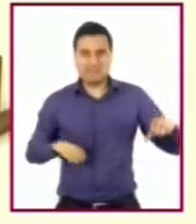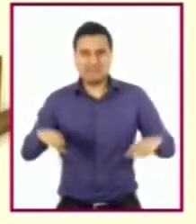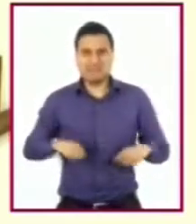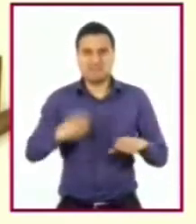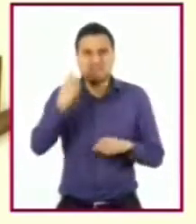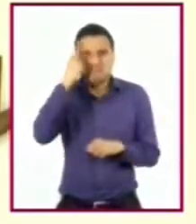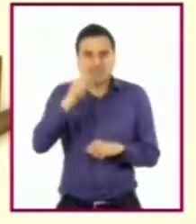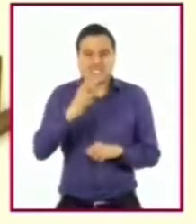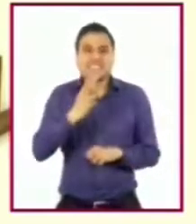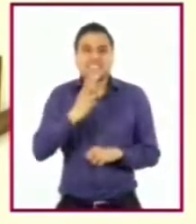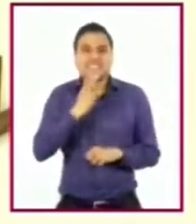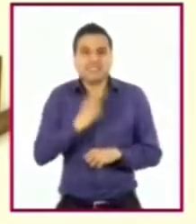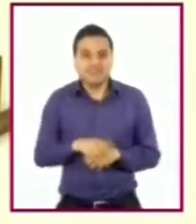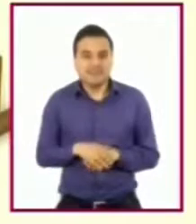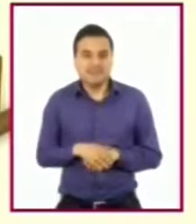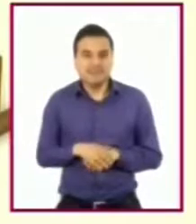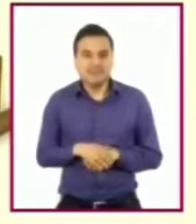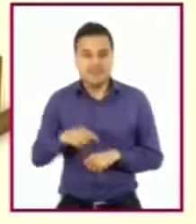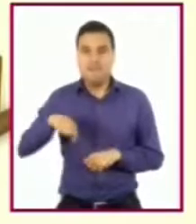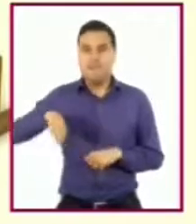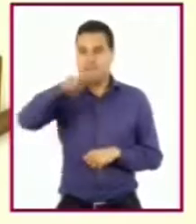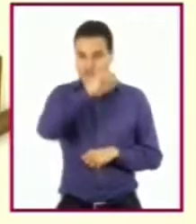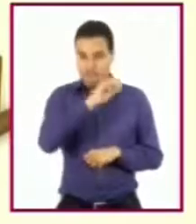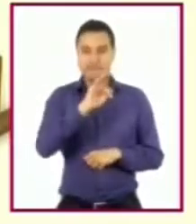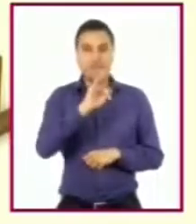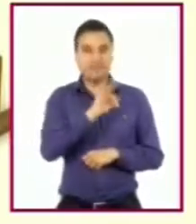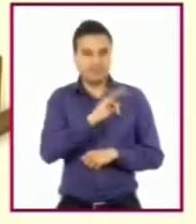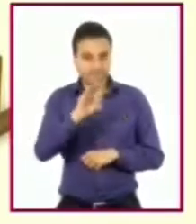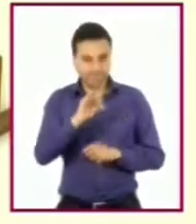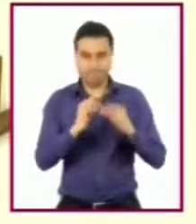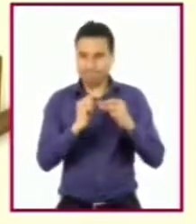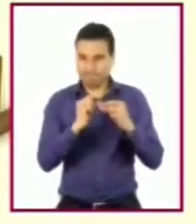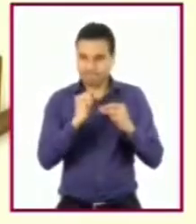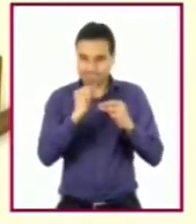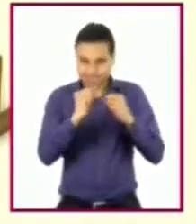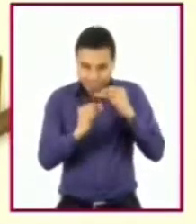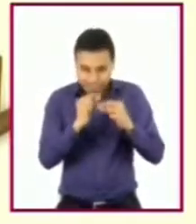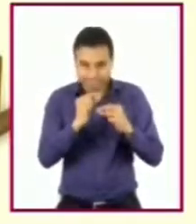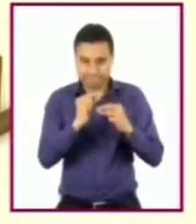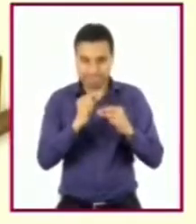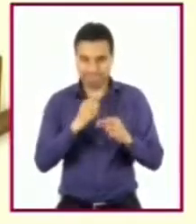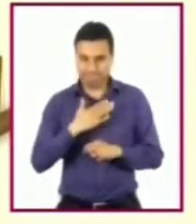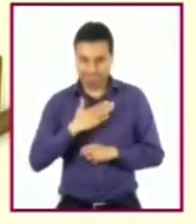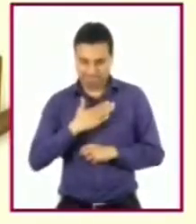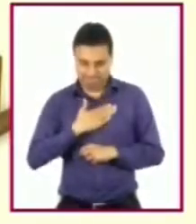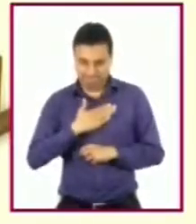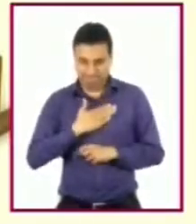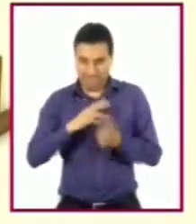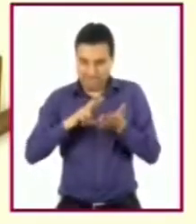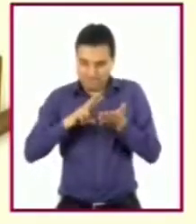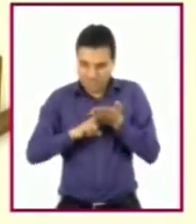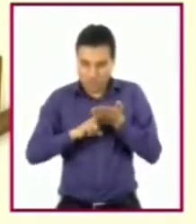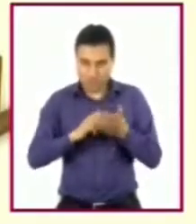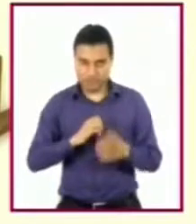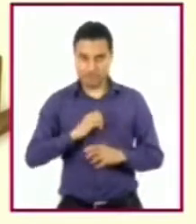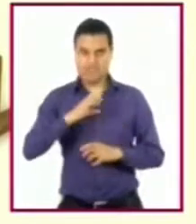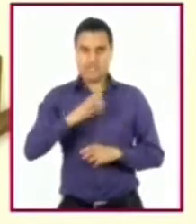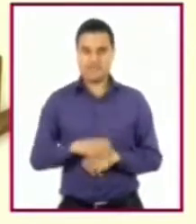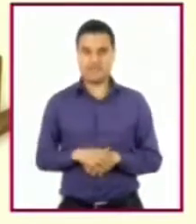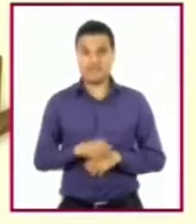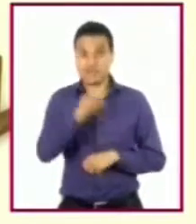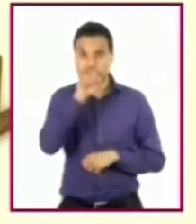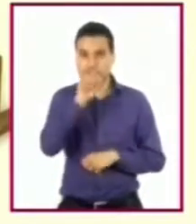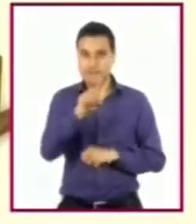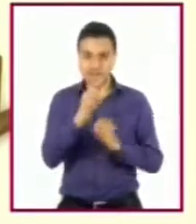sean partícipes de acciones que contribuyan a fortalecer su dignidad, así como identificar y